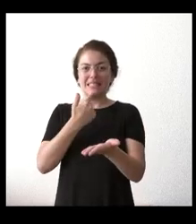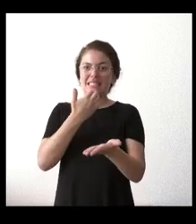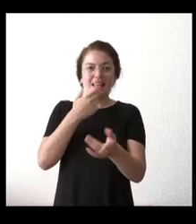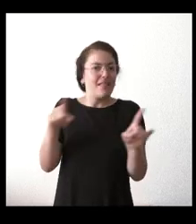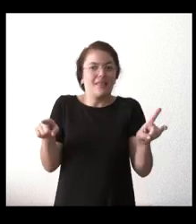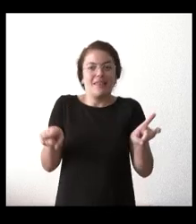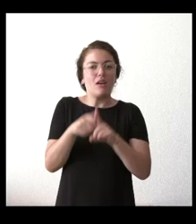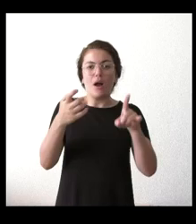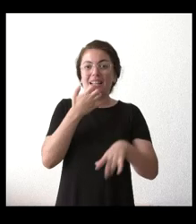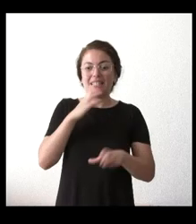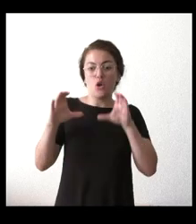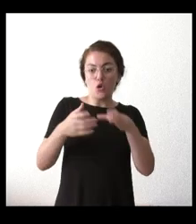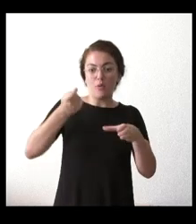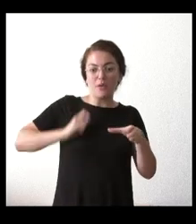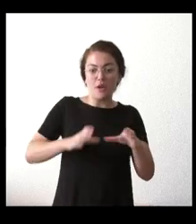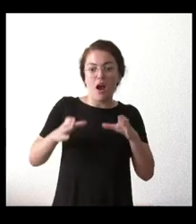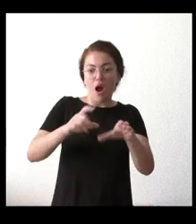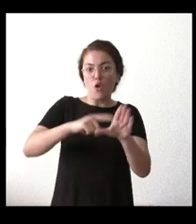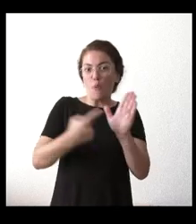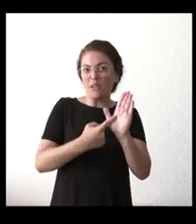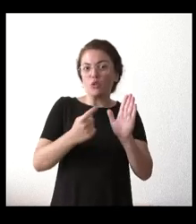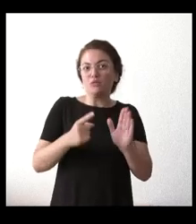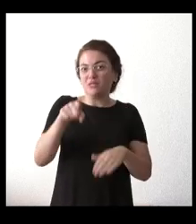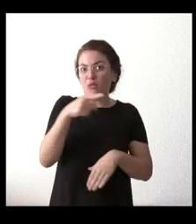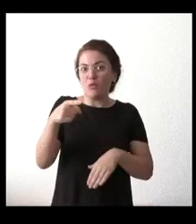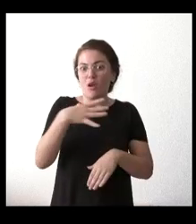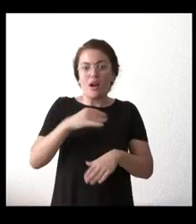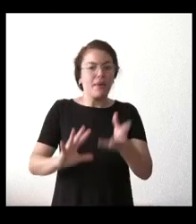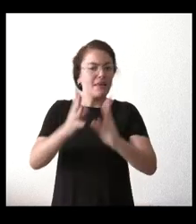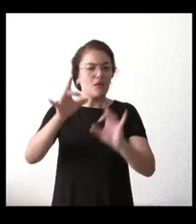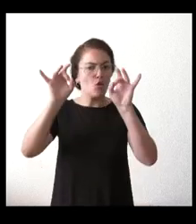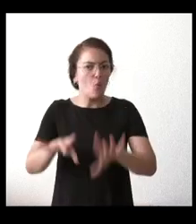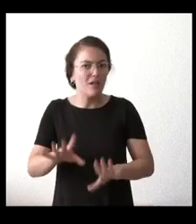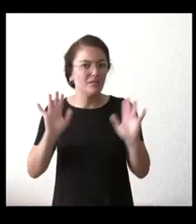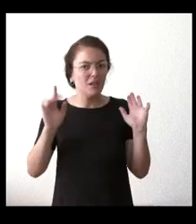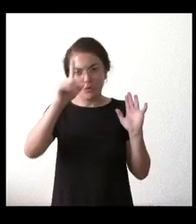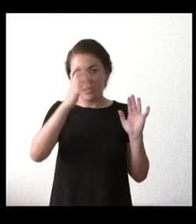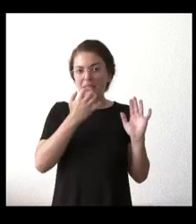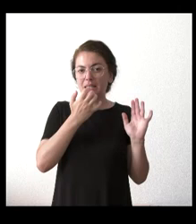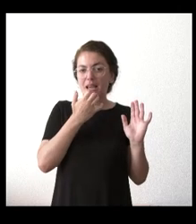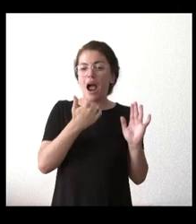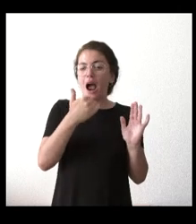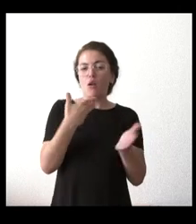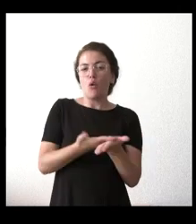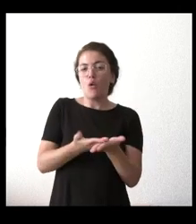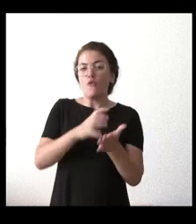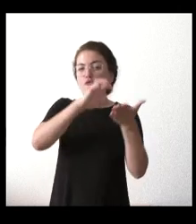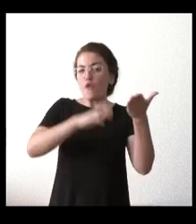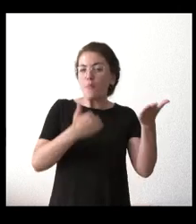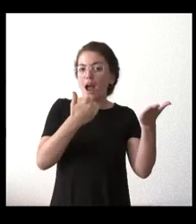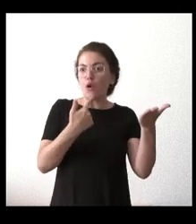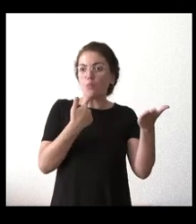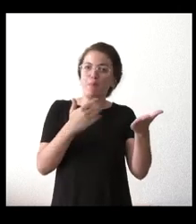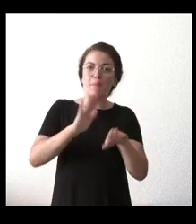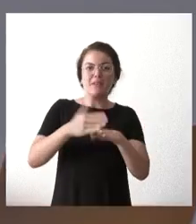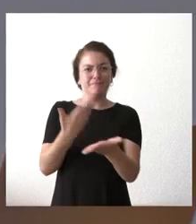que el dispositivo hubiera estado no al completo, ese incendio se hubiera producido igual? ¿Tienen algún informe que certifique todo